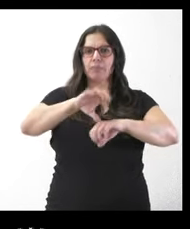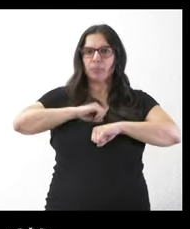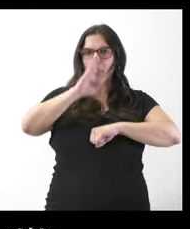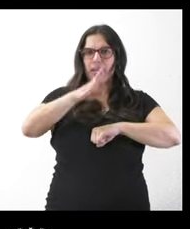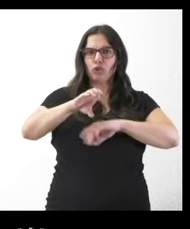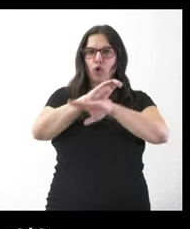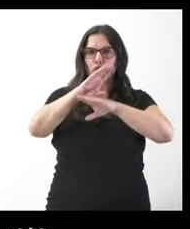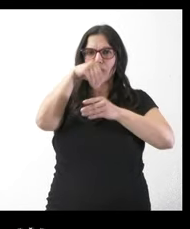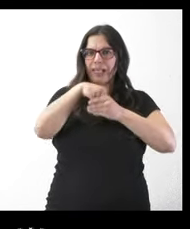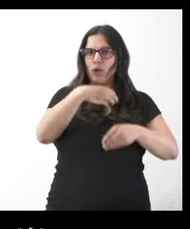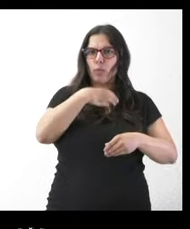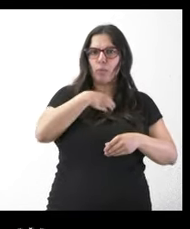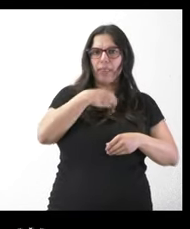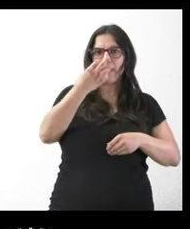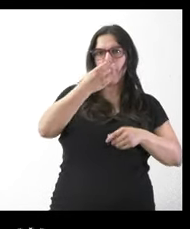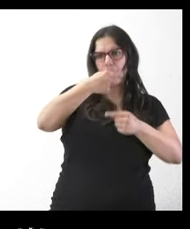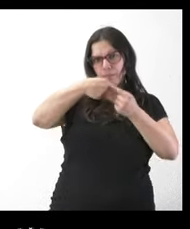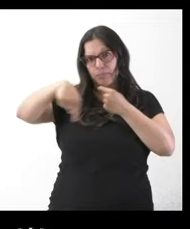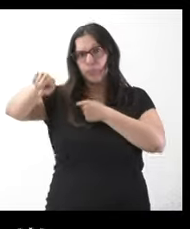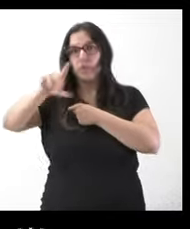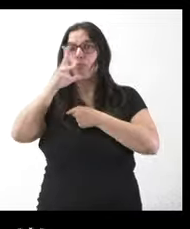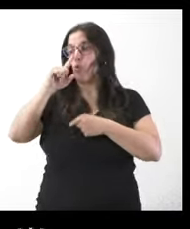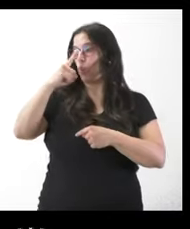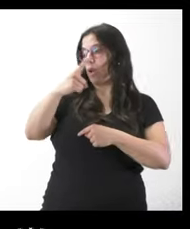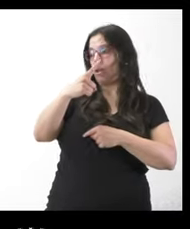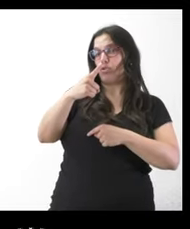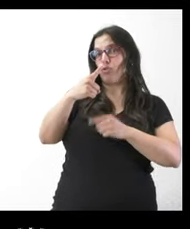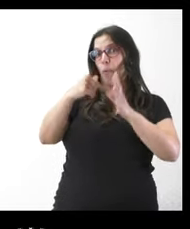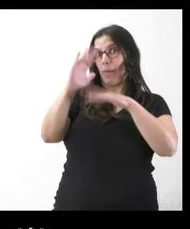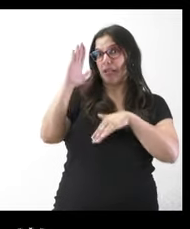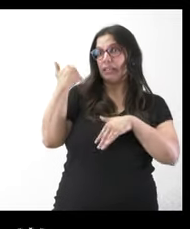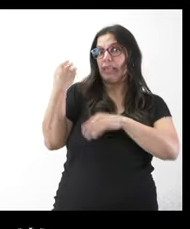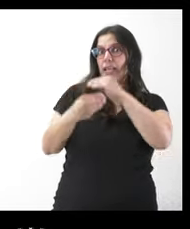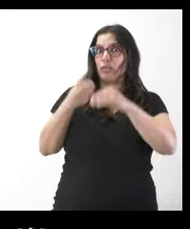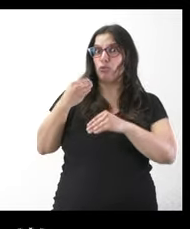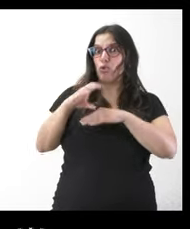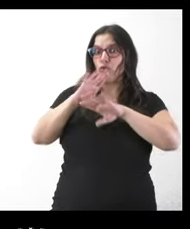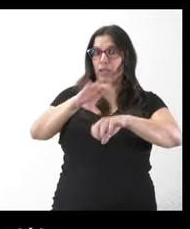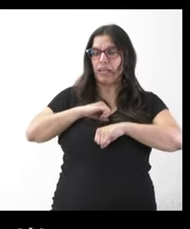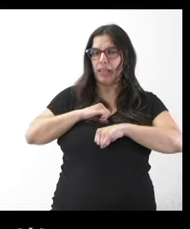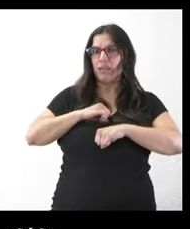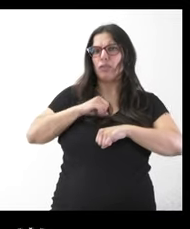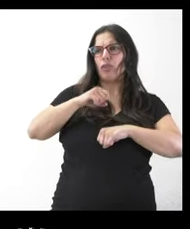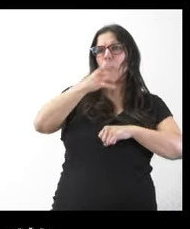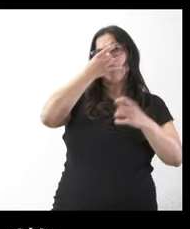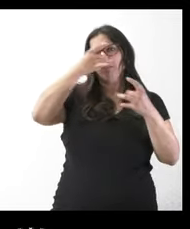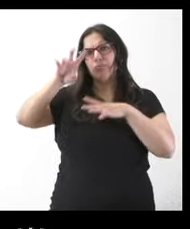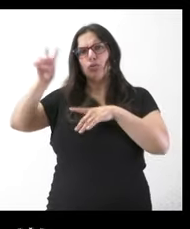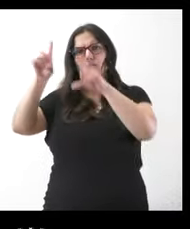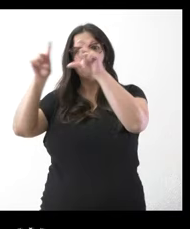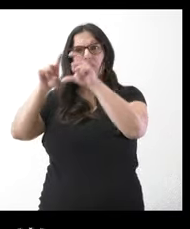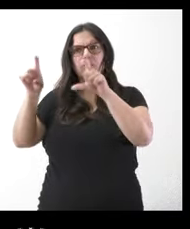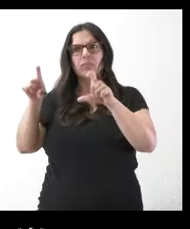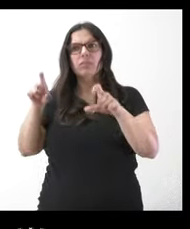porque entiendo que este año y pico que se lleva gestionando se habrá realizado y por qué no sé si tendrá el